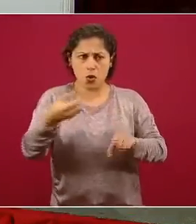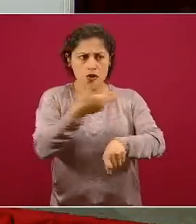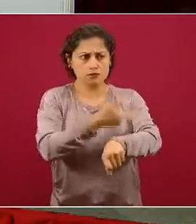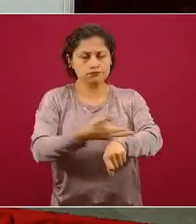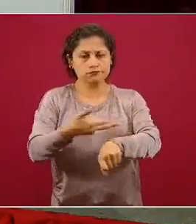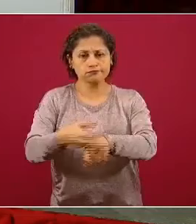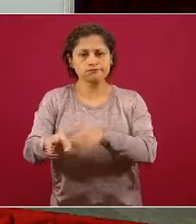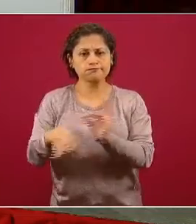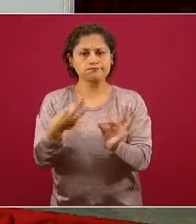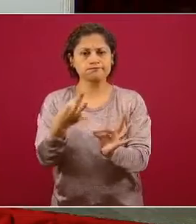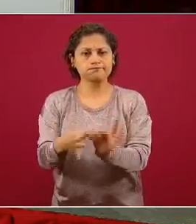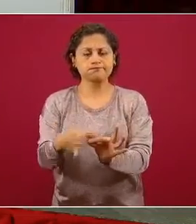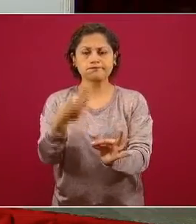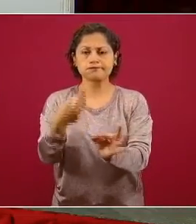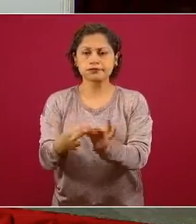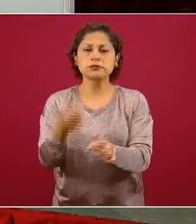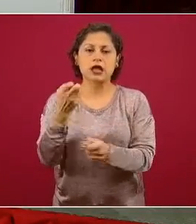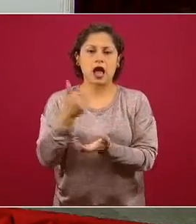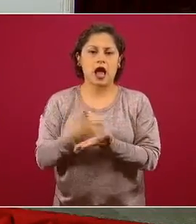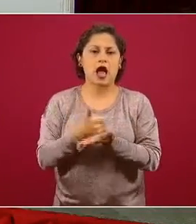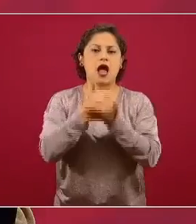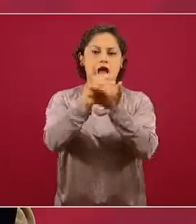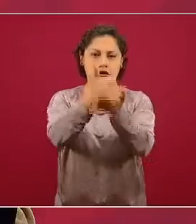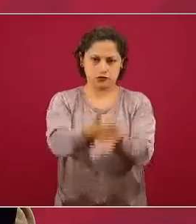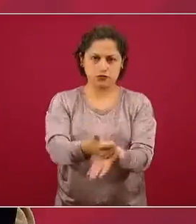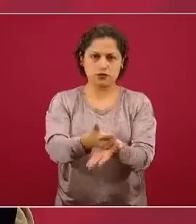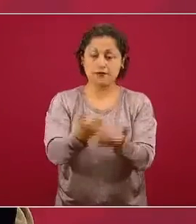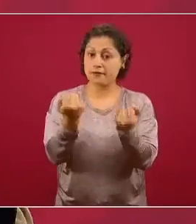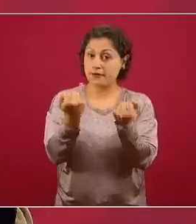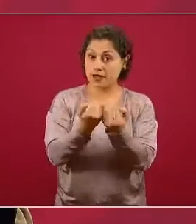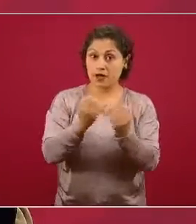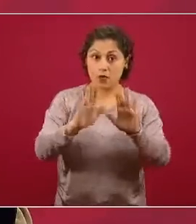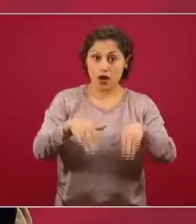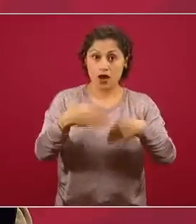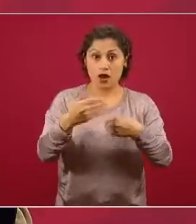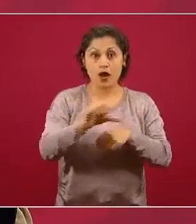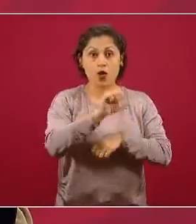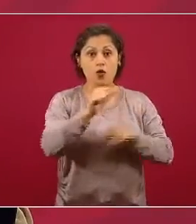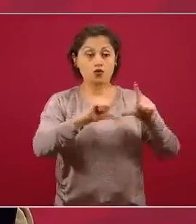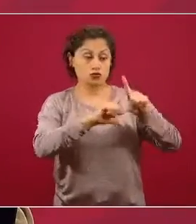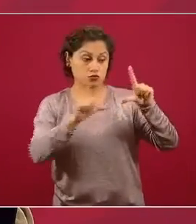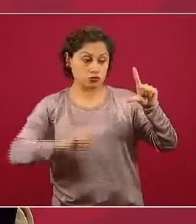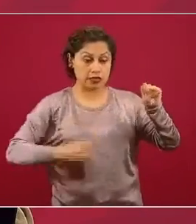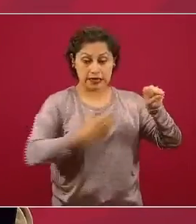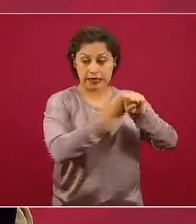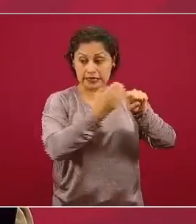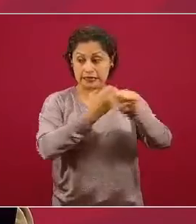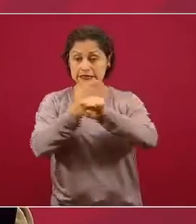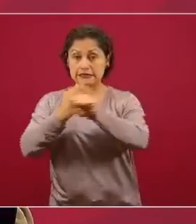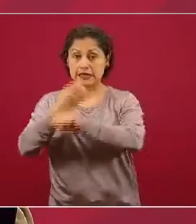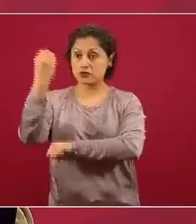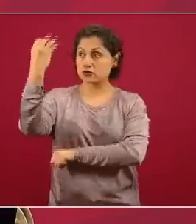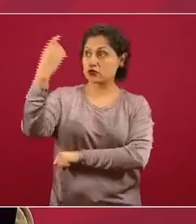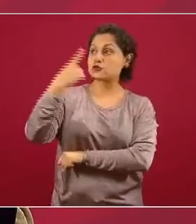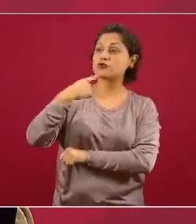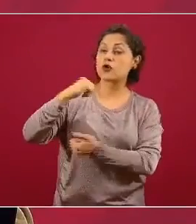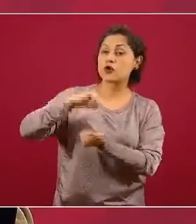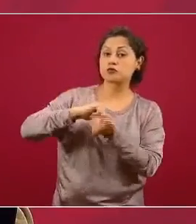en todos aquellos estados que transitaron a los semáforos naranja. De modo que